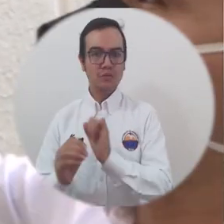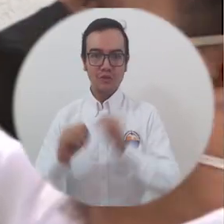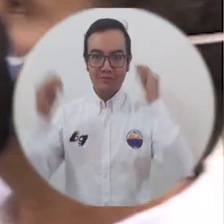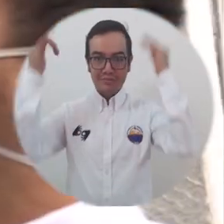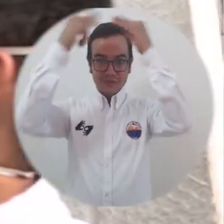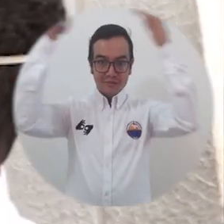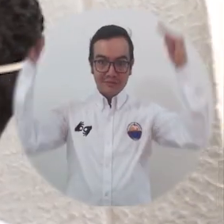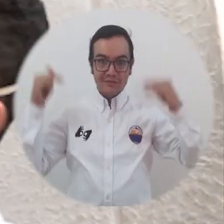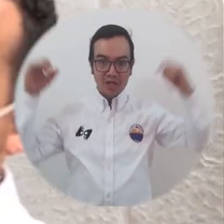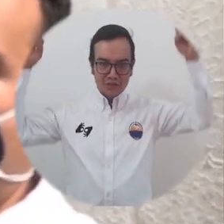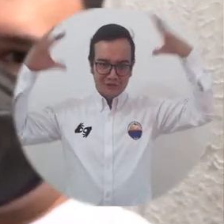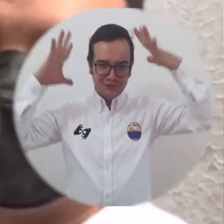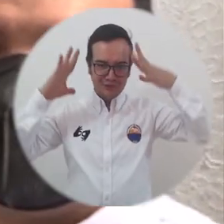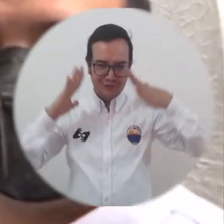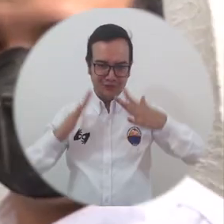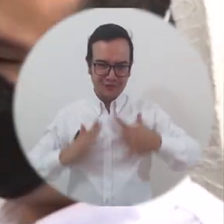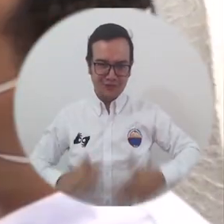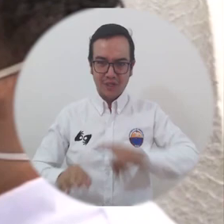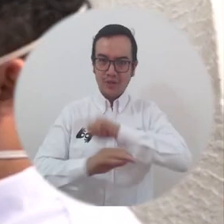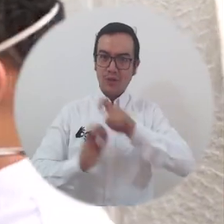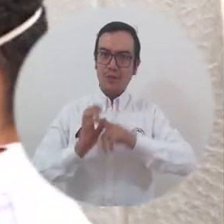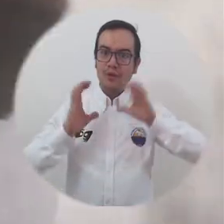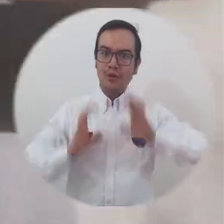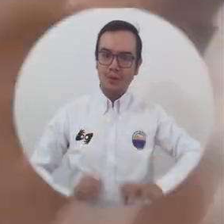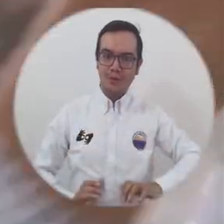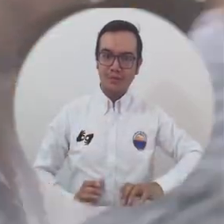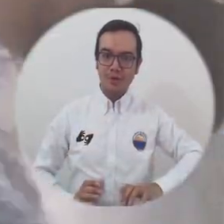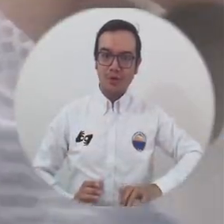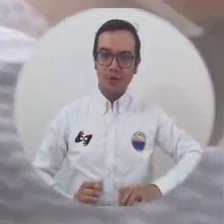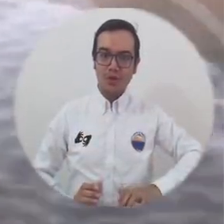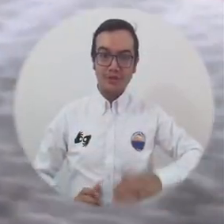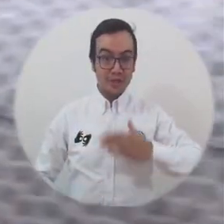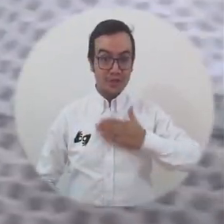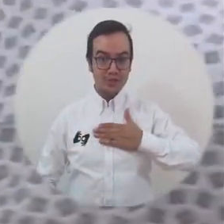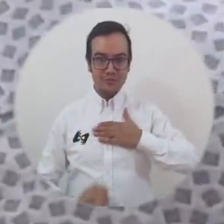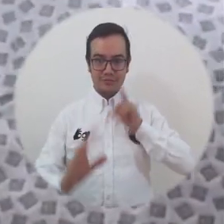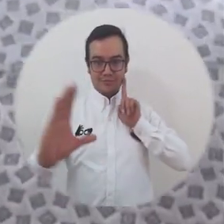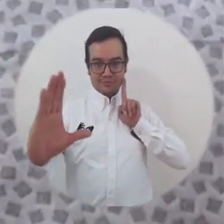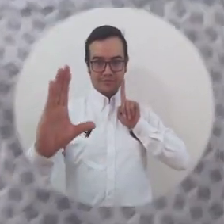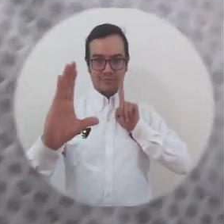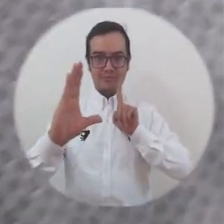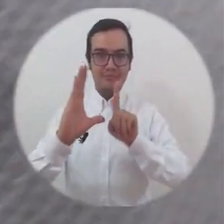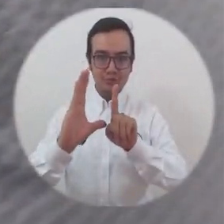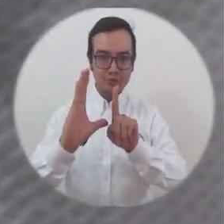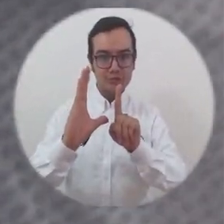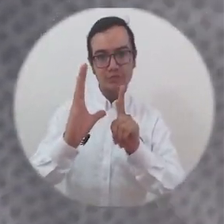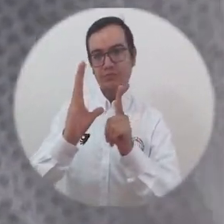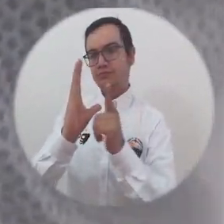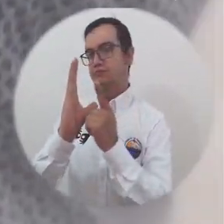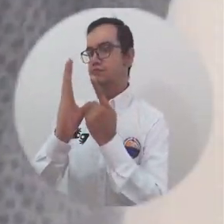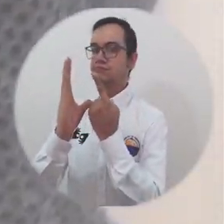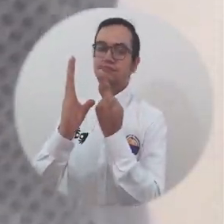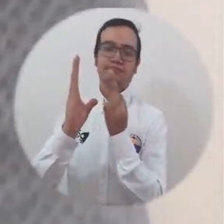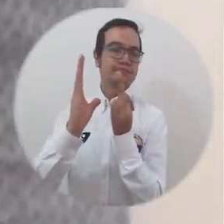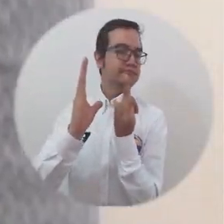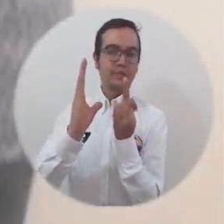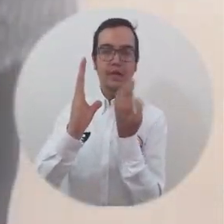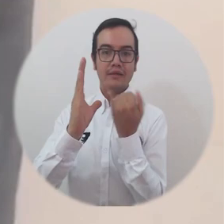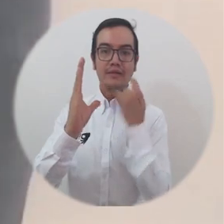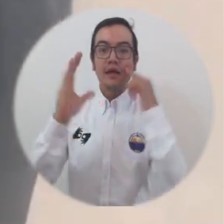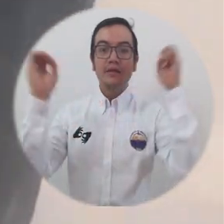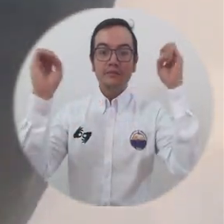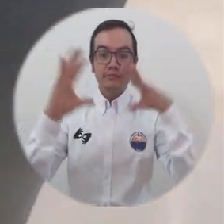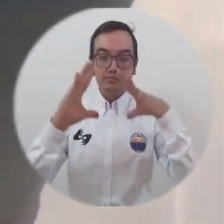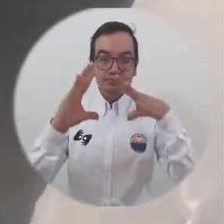lograr una densidad general dentro de la cabina y cubrir todo el cuerpo. La persona debe ingresar, girar